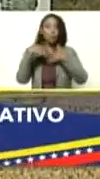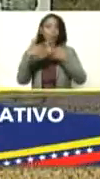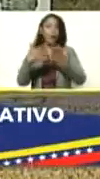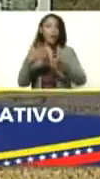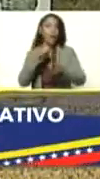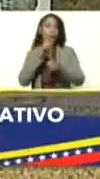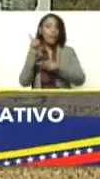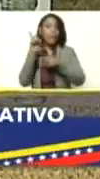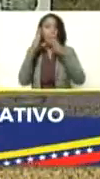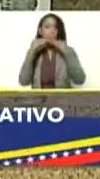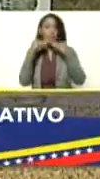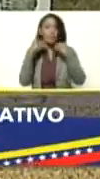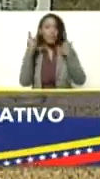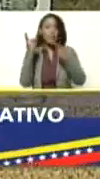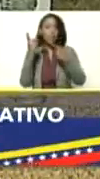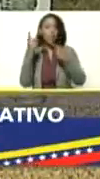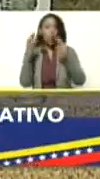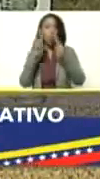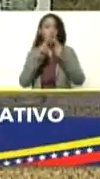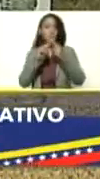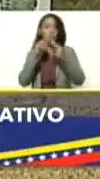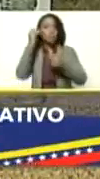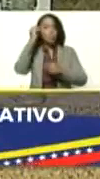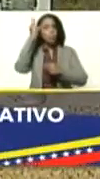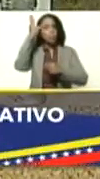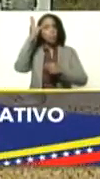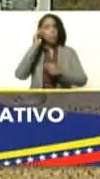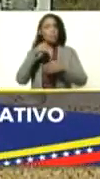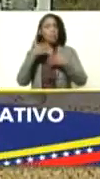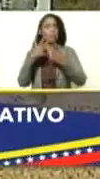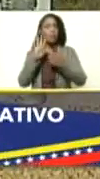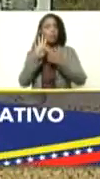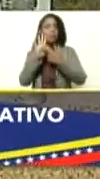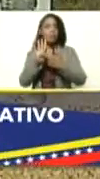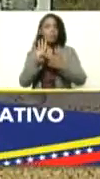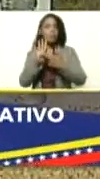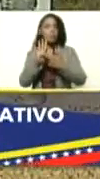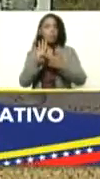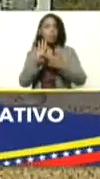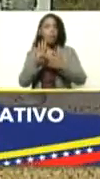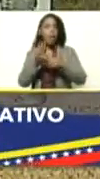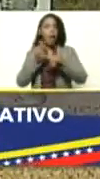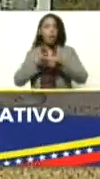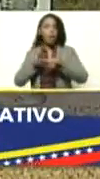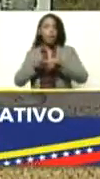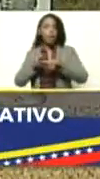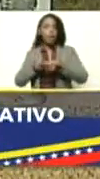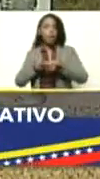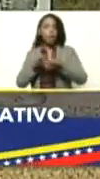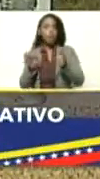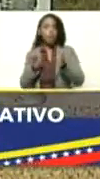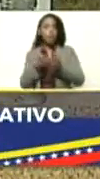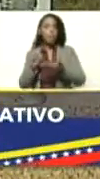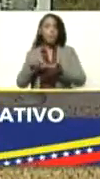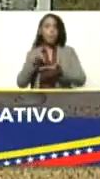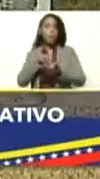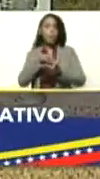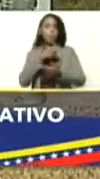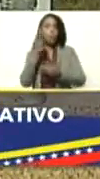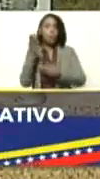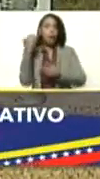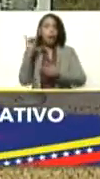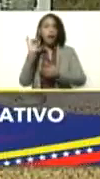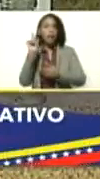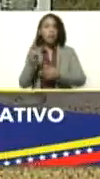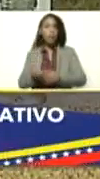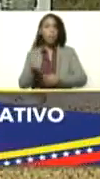son todas esas experiencias, todos esos conocimientos, que referidos a los pequeños rumiantes, usted tiene, y que